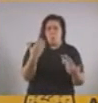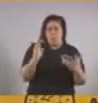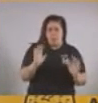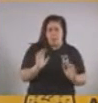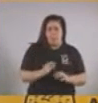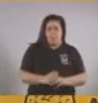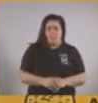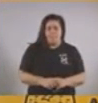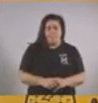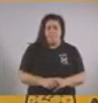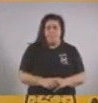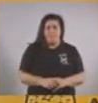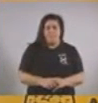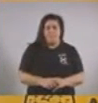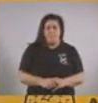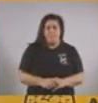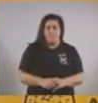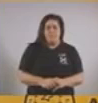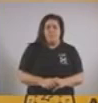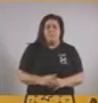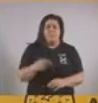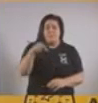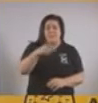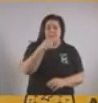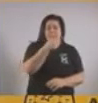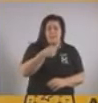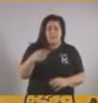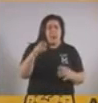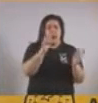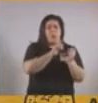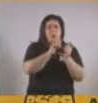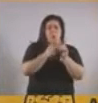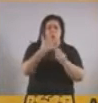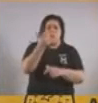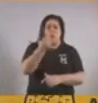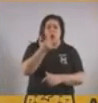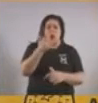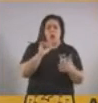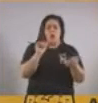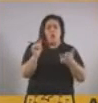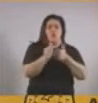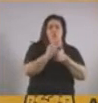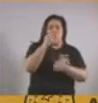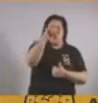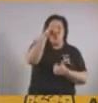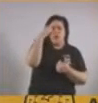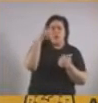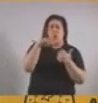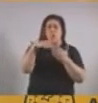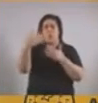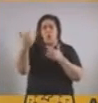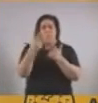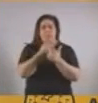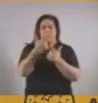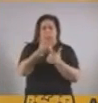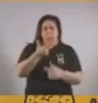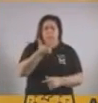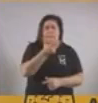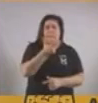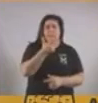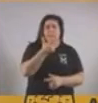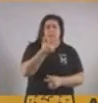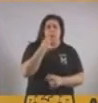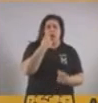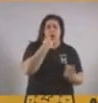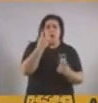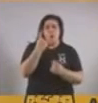Y además, estamos trabajando, esta semana hubo varias reuniones en equipo, en conjunto con la Nación y con la provincia, para fortalecer los